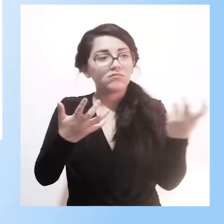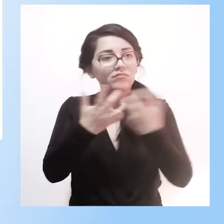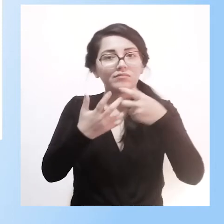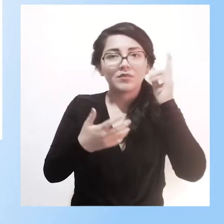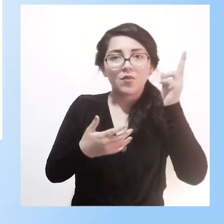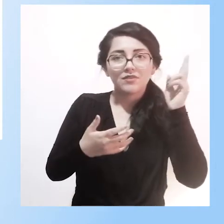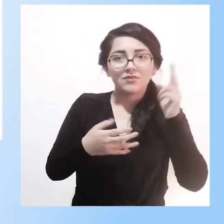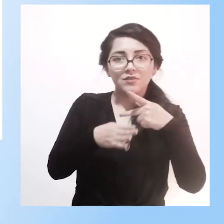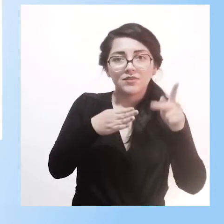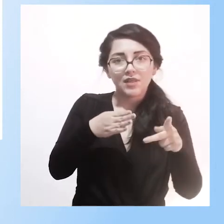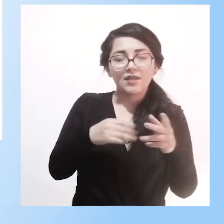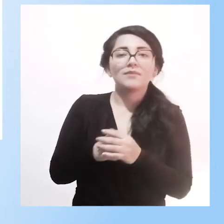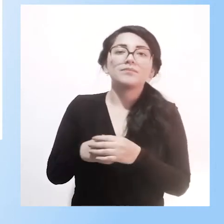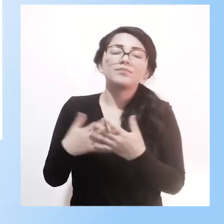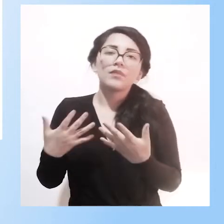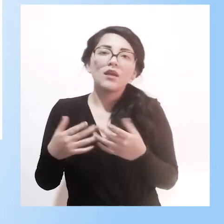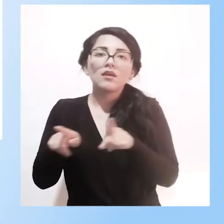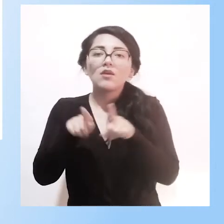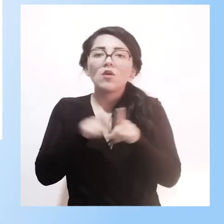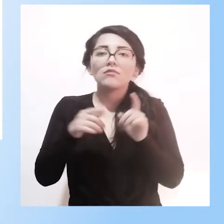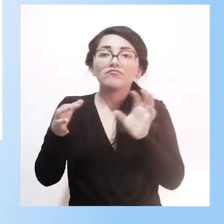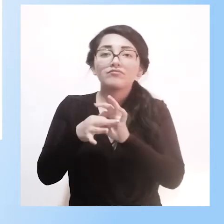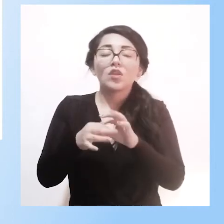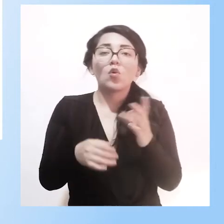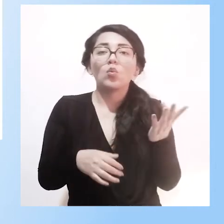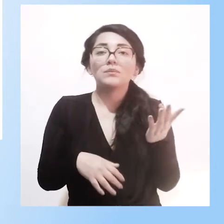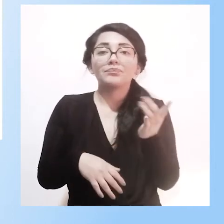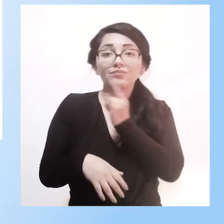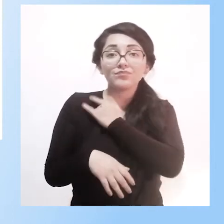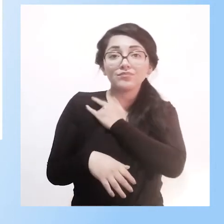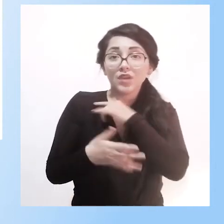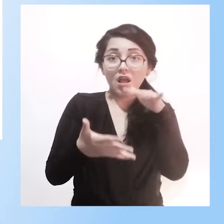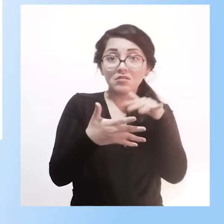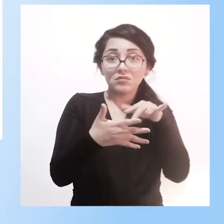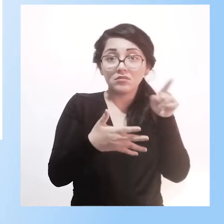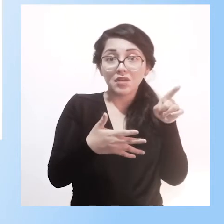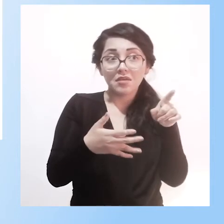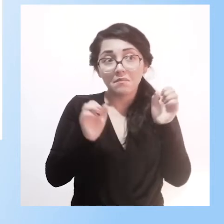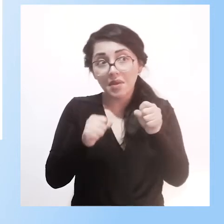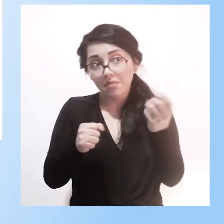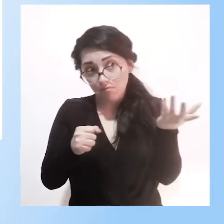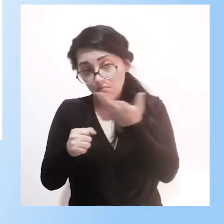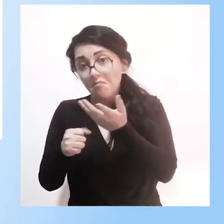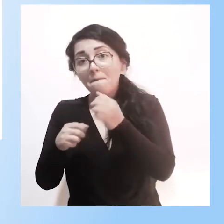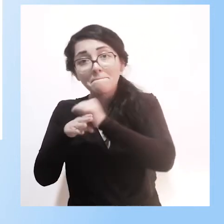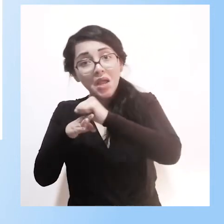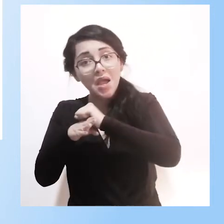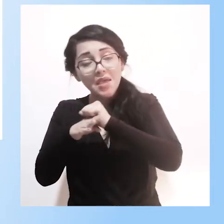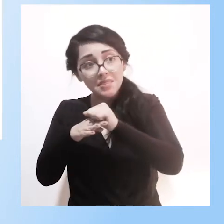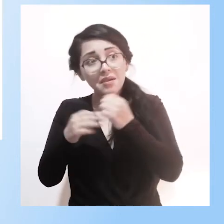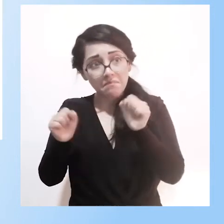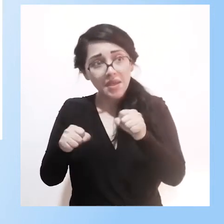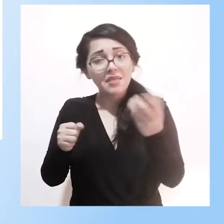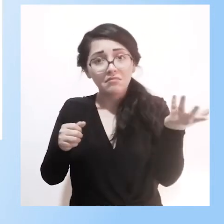docente hospitalario. Vincular estudiantes universitarios al programa a través de prácticas, pasantías pre-profesionales. Sí lo han hecho